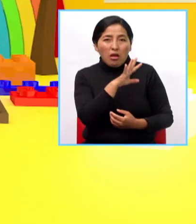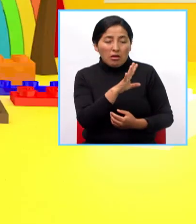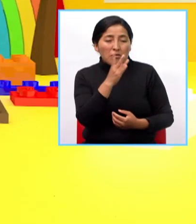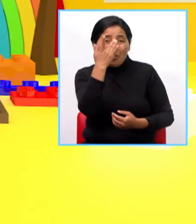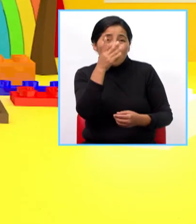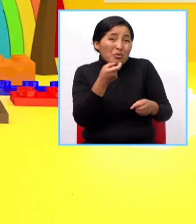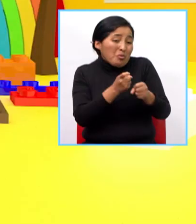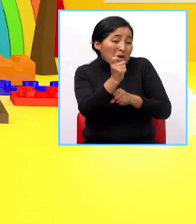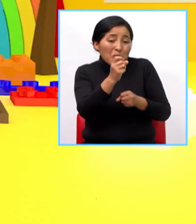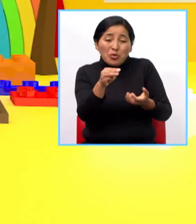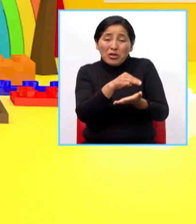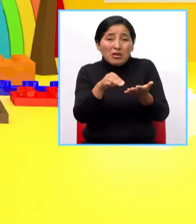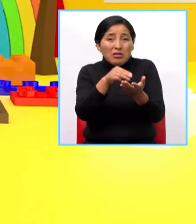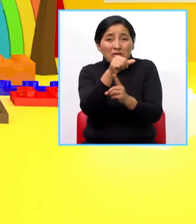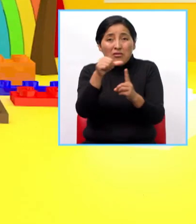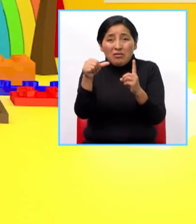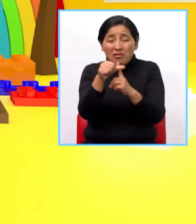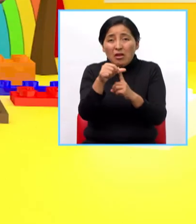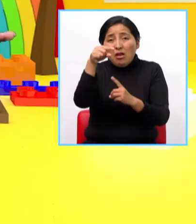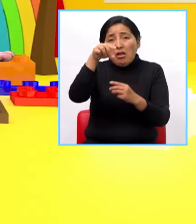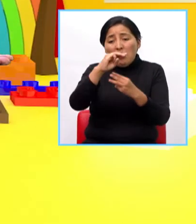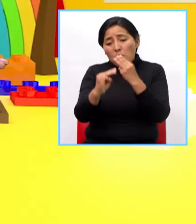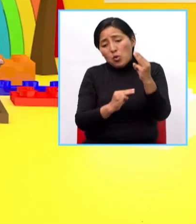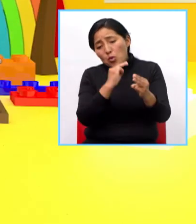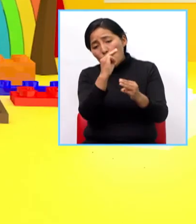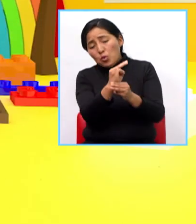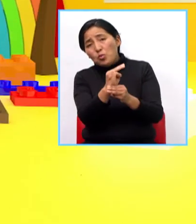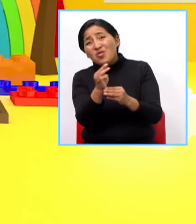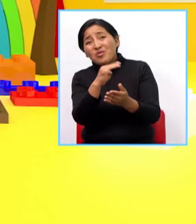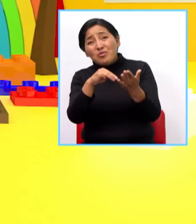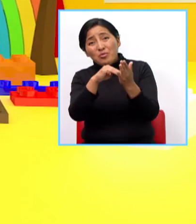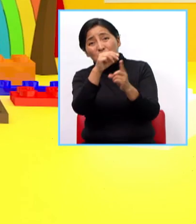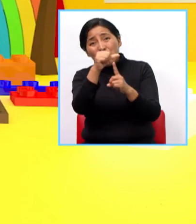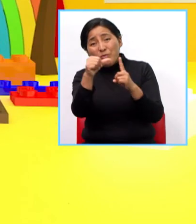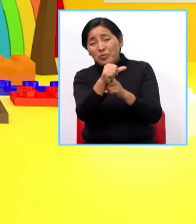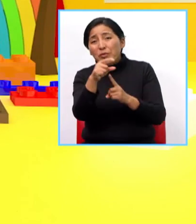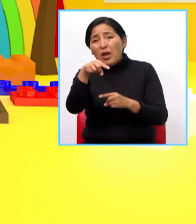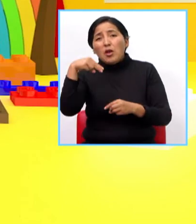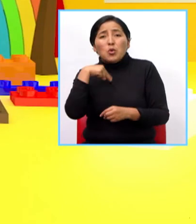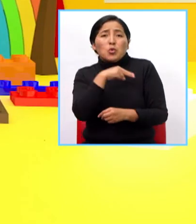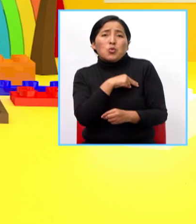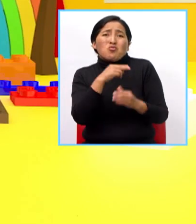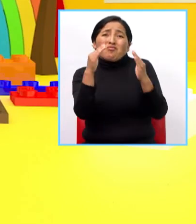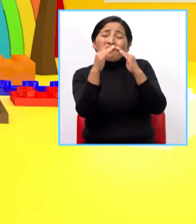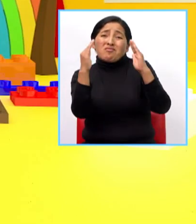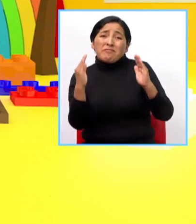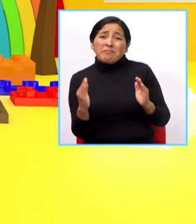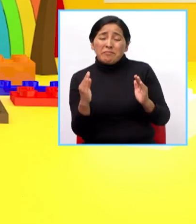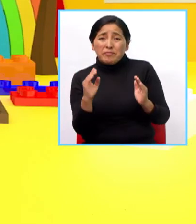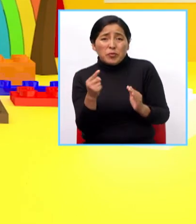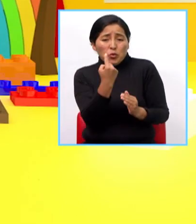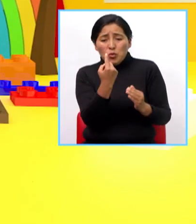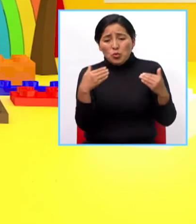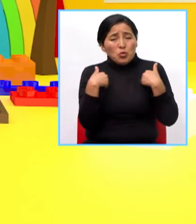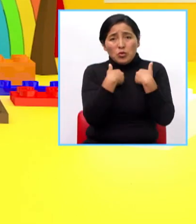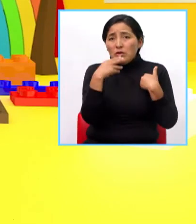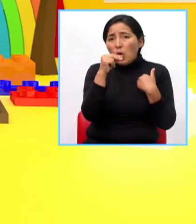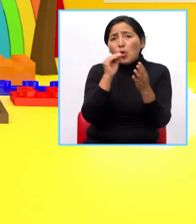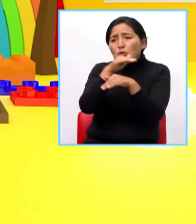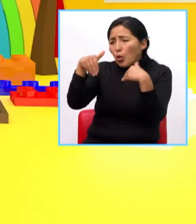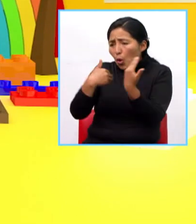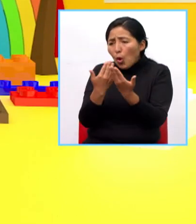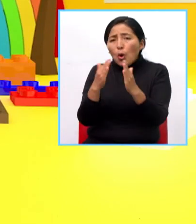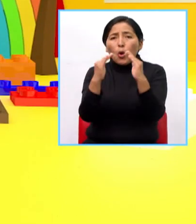medio ambiente y el medio ambiente este planeta tierra que tenemos es nuestro hogar no solo de los animales también de nosotros y